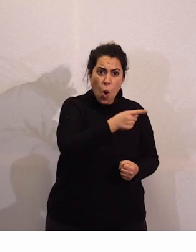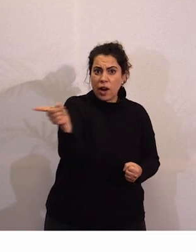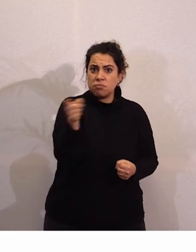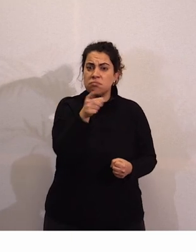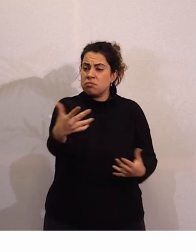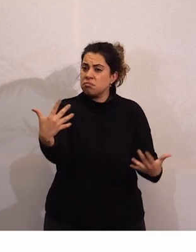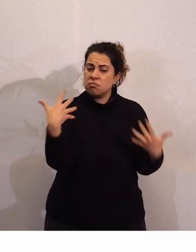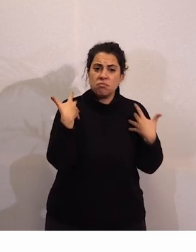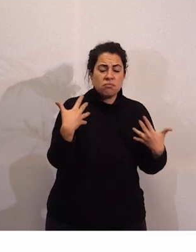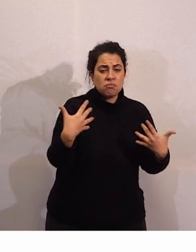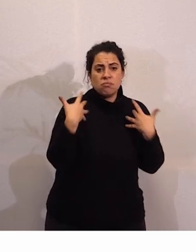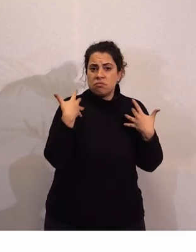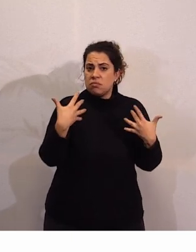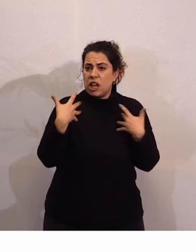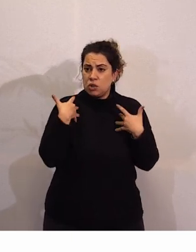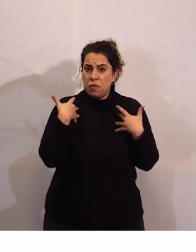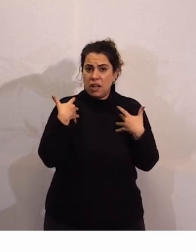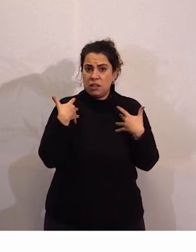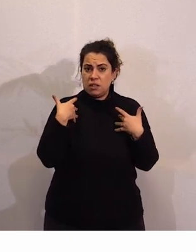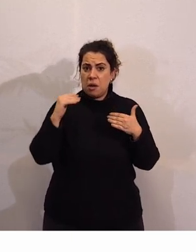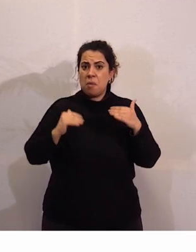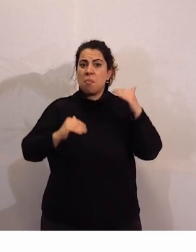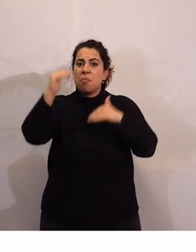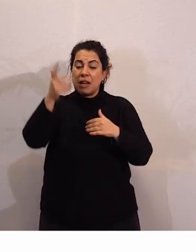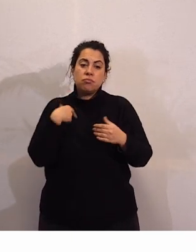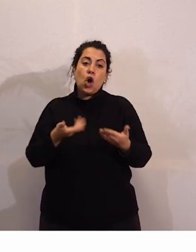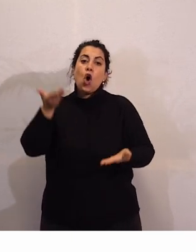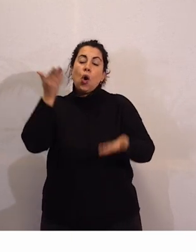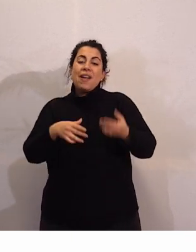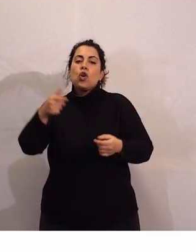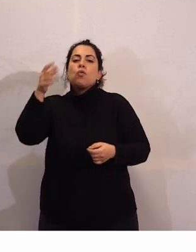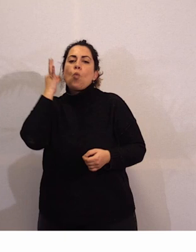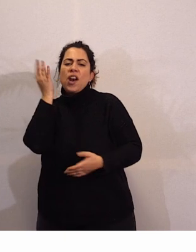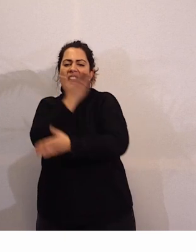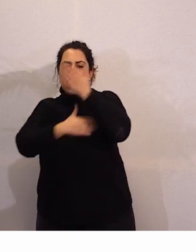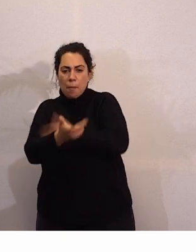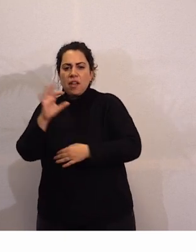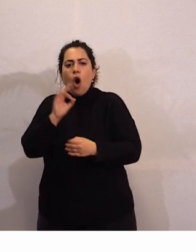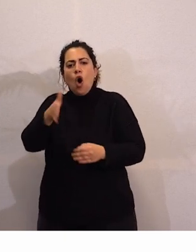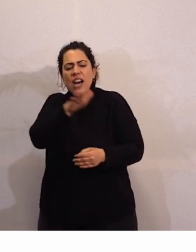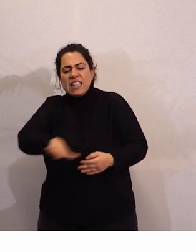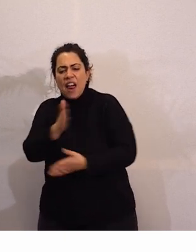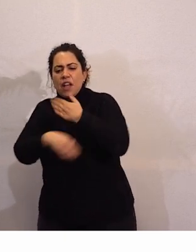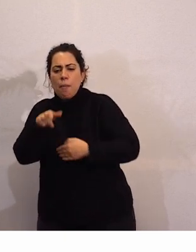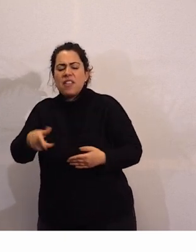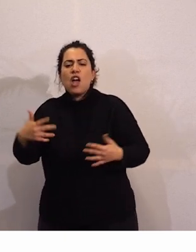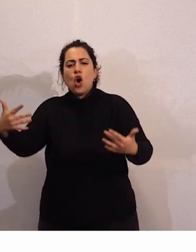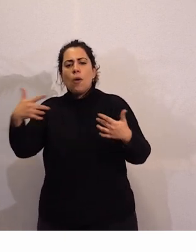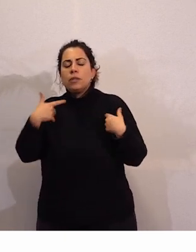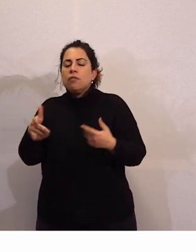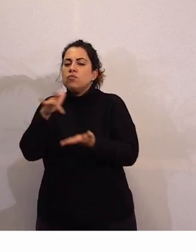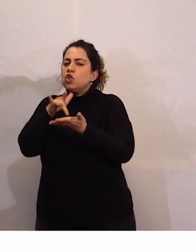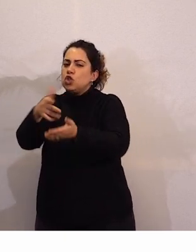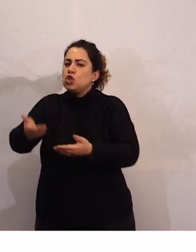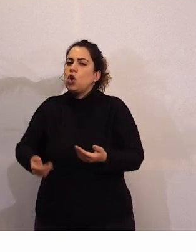mucho mayor las mujeres y niñas con discapacidad y eso ha sido otra de las cuestiones que yo he tratado de llevar